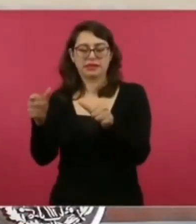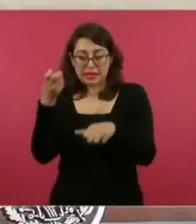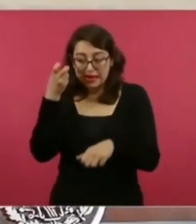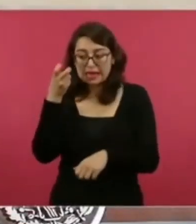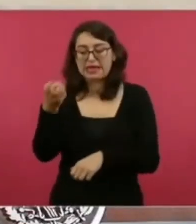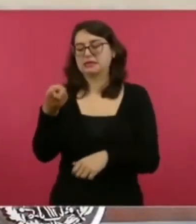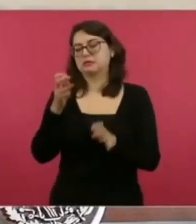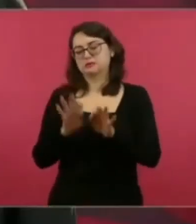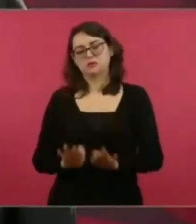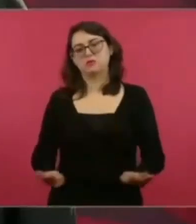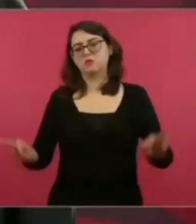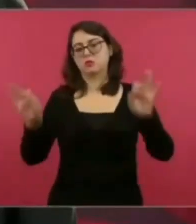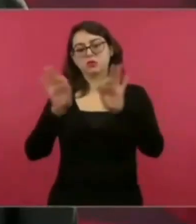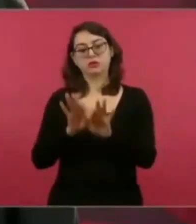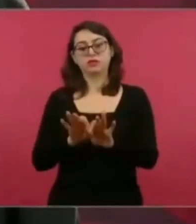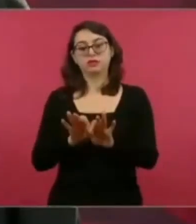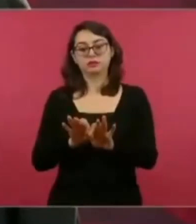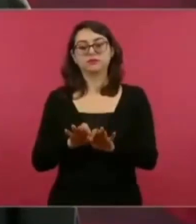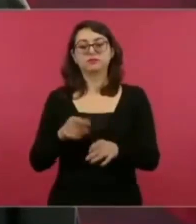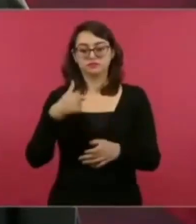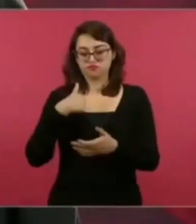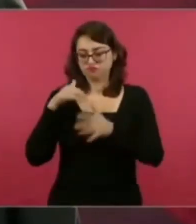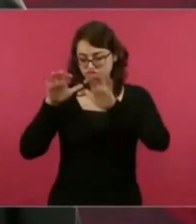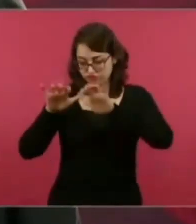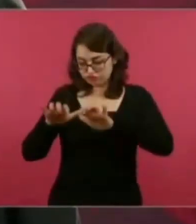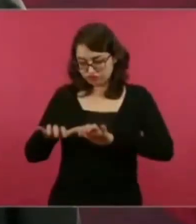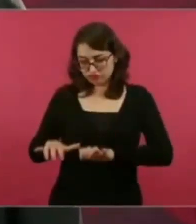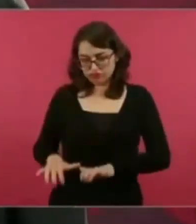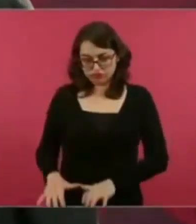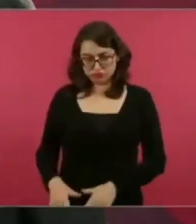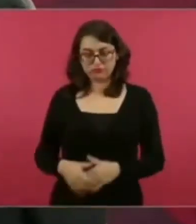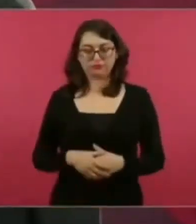eso es lo que estoy escribiendo